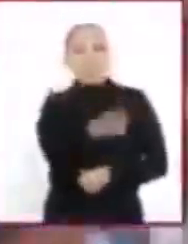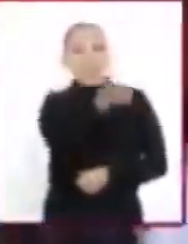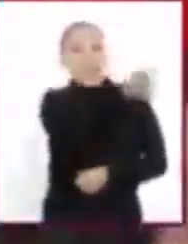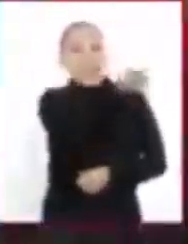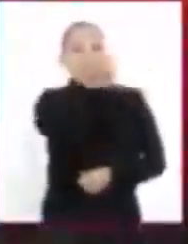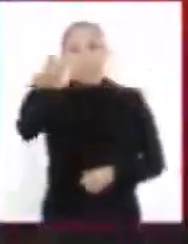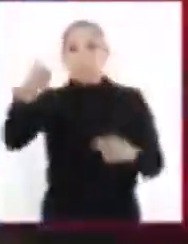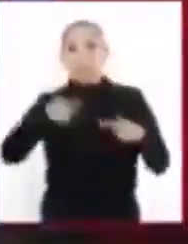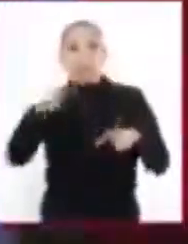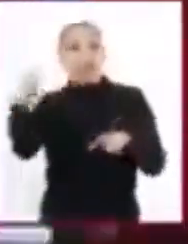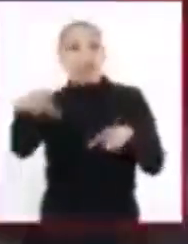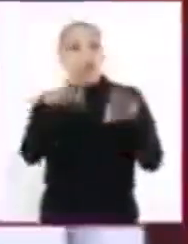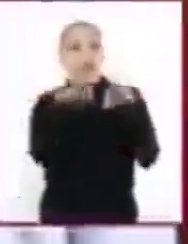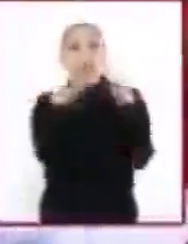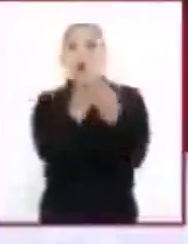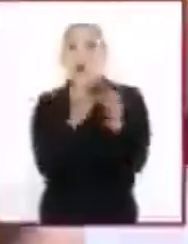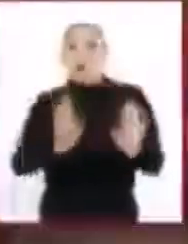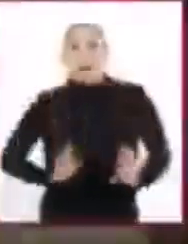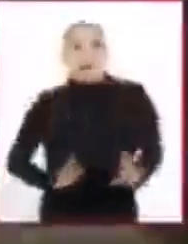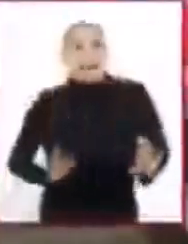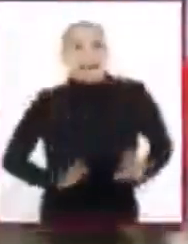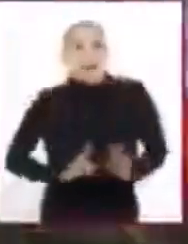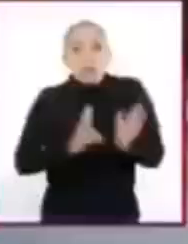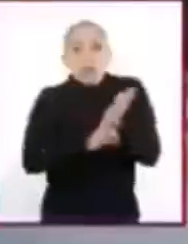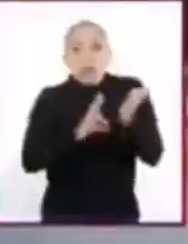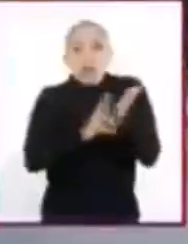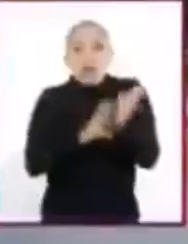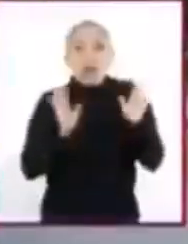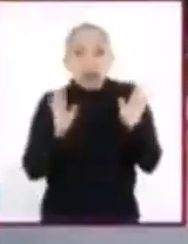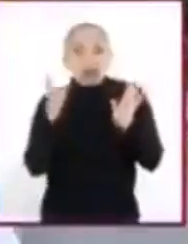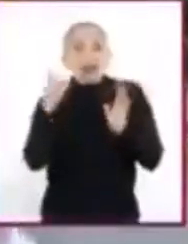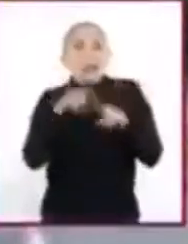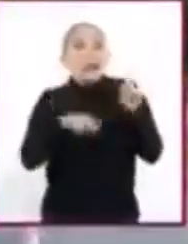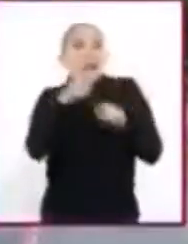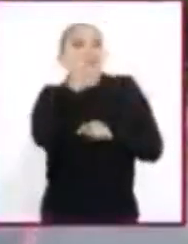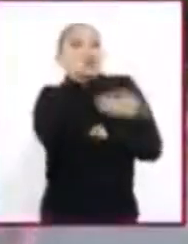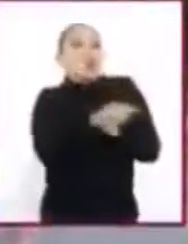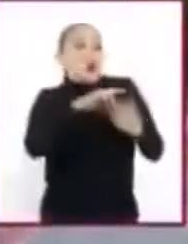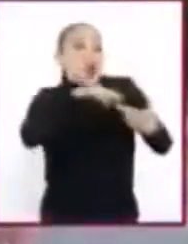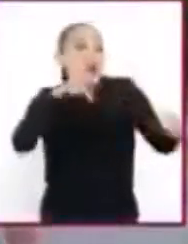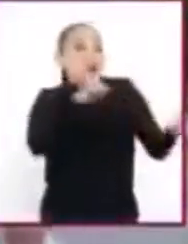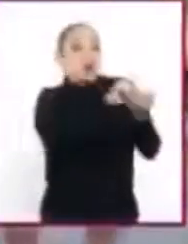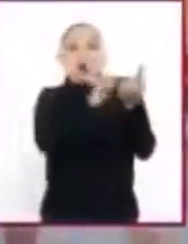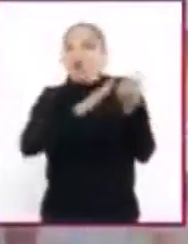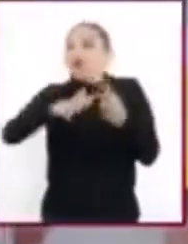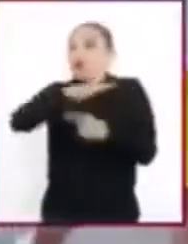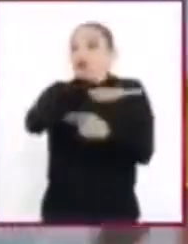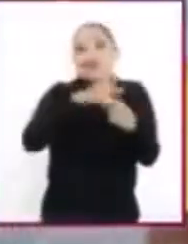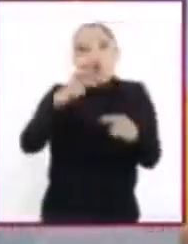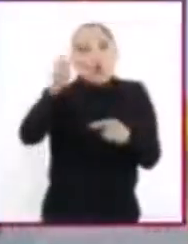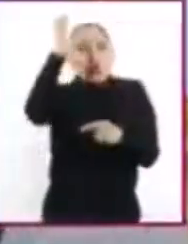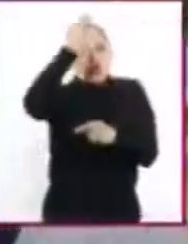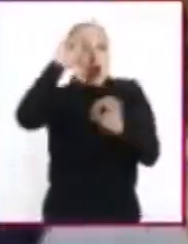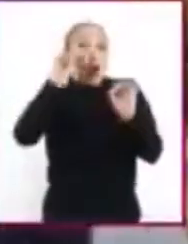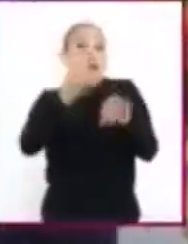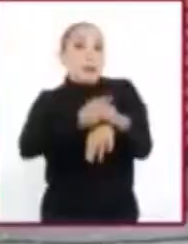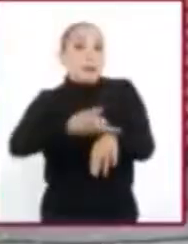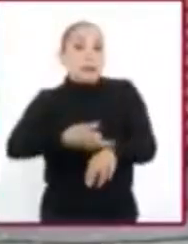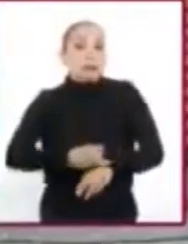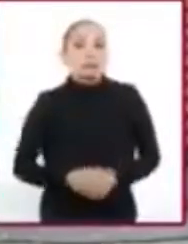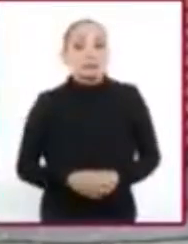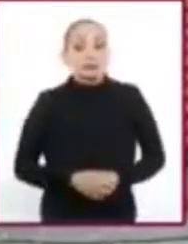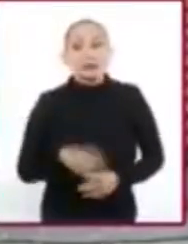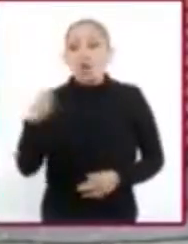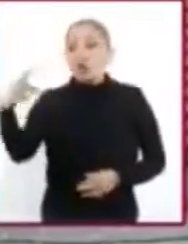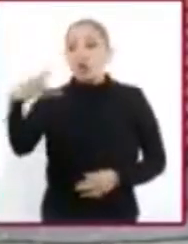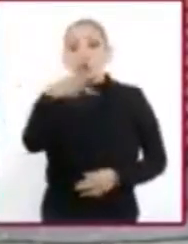persona tiene su propia y exclusiva escala de valores, edificada a partir de la relación con el entorno cultural y familiar. Las